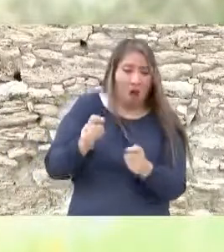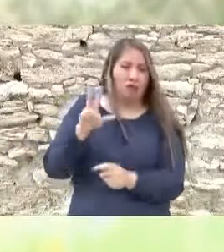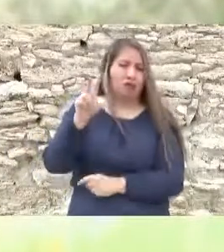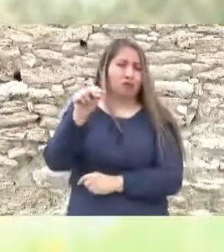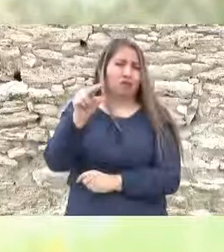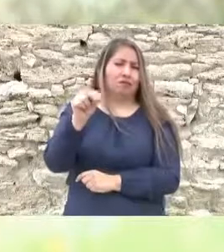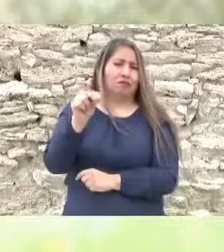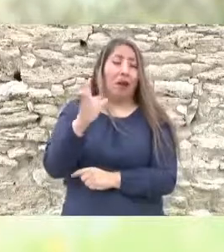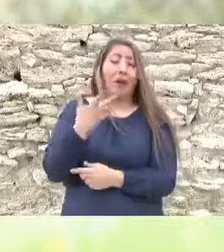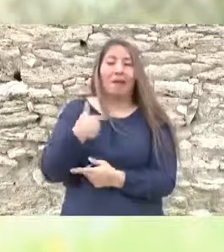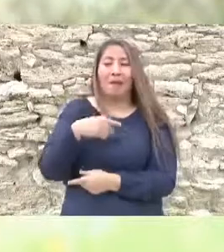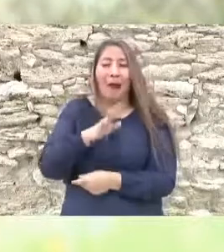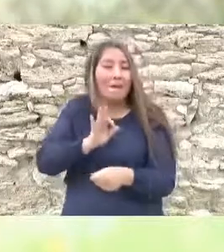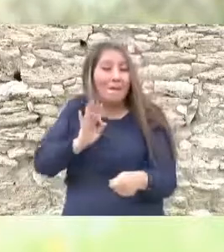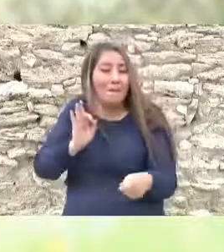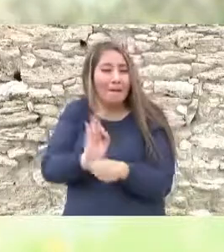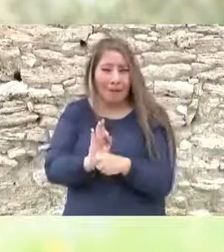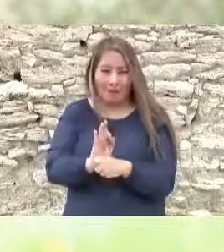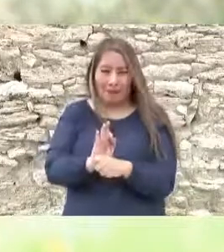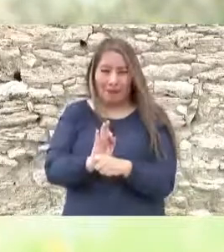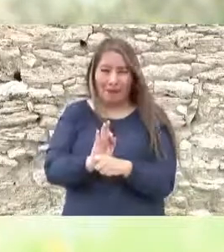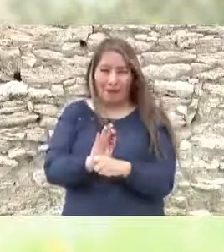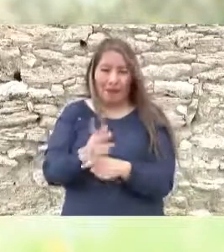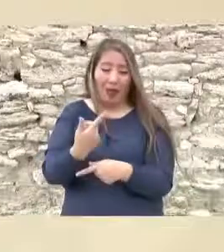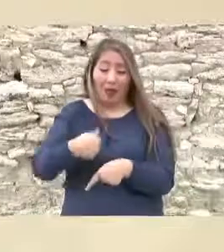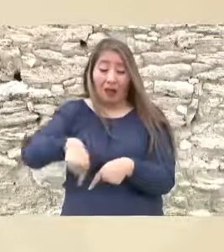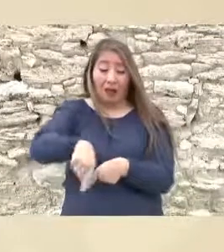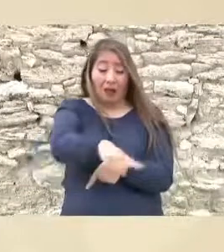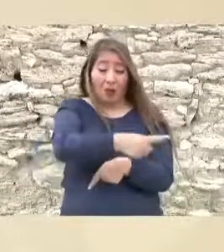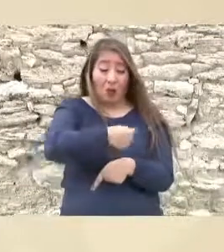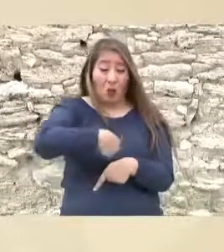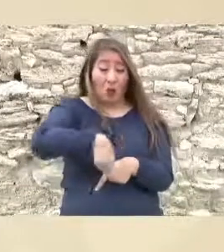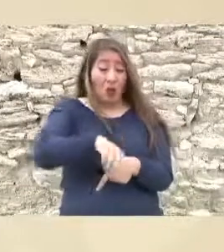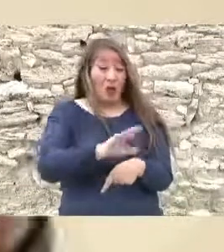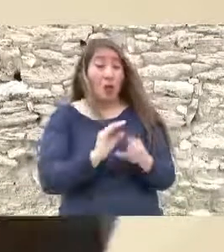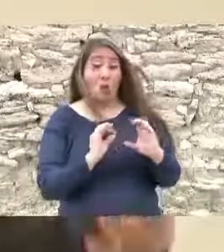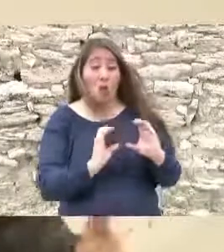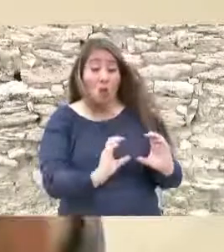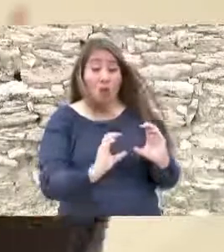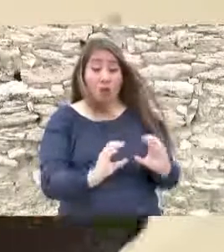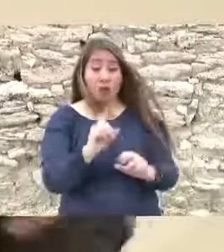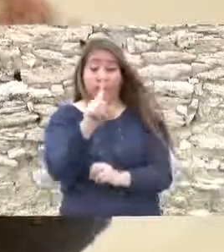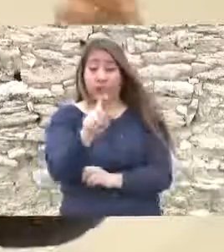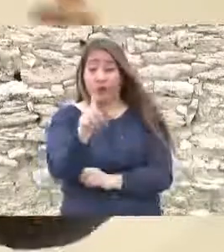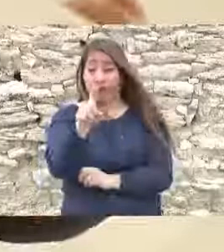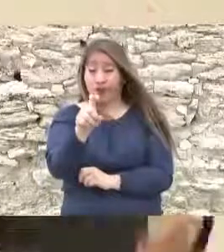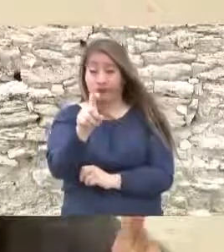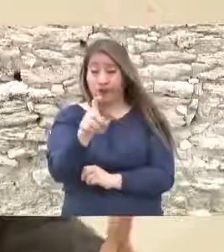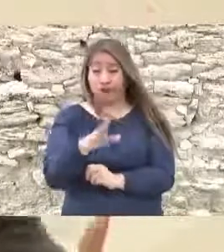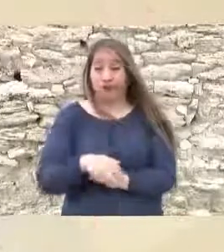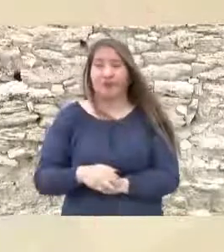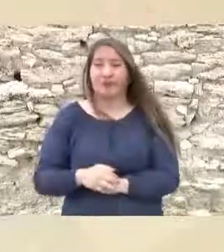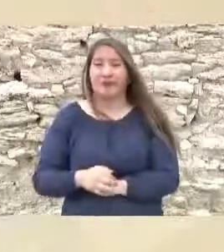proteger a todos y cuidar el agua todo esto lo tenemos que